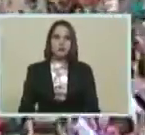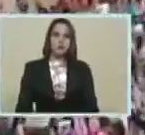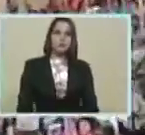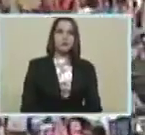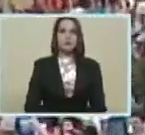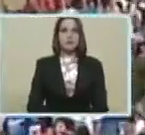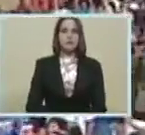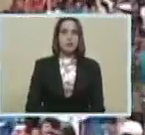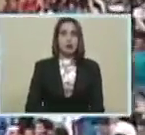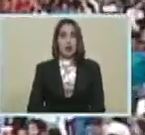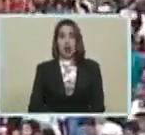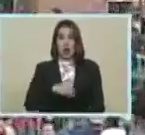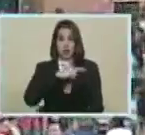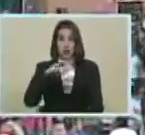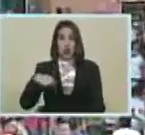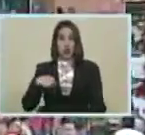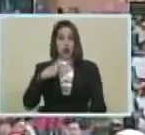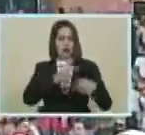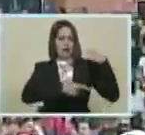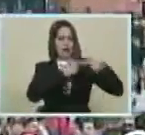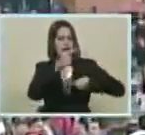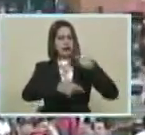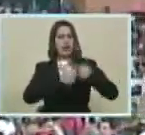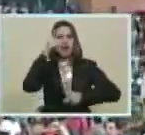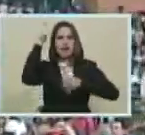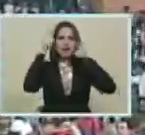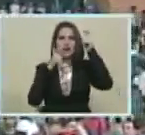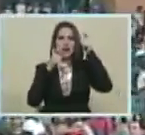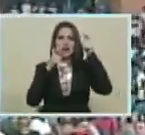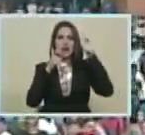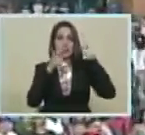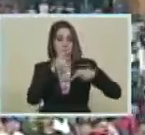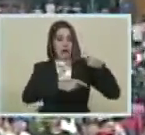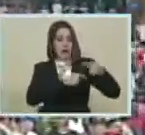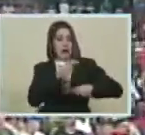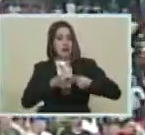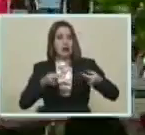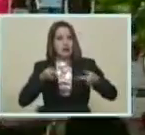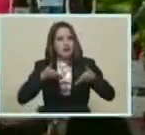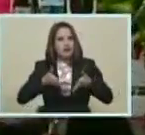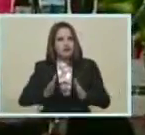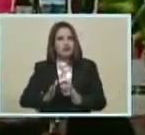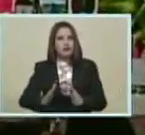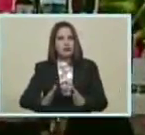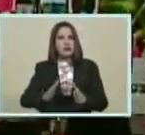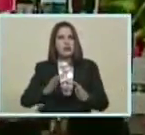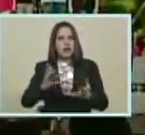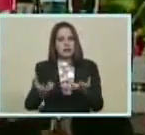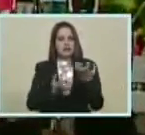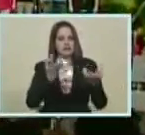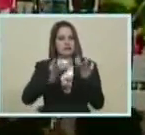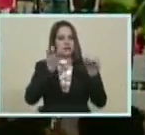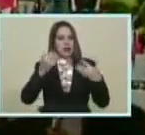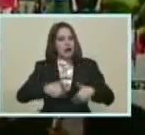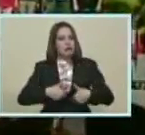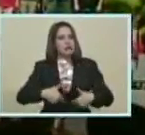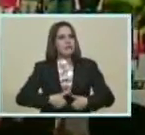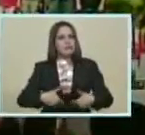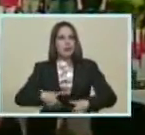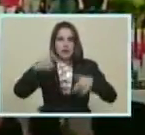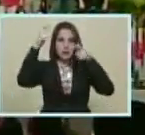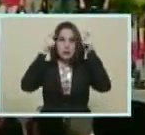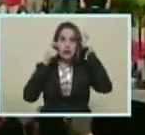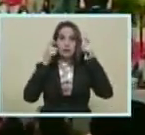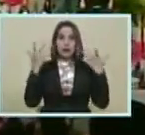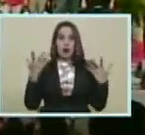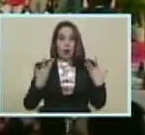Somos la generación de Chávez La generación que nació al calor de las luchas del comandante Chávez La